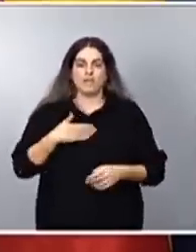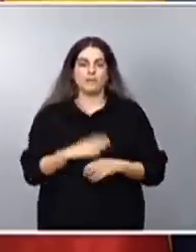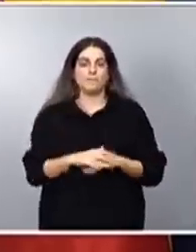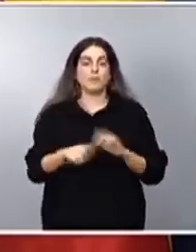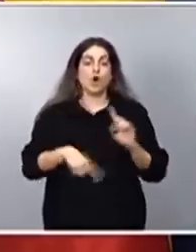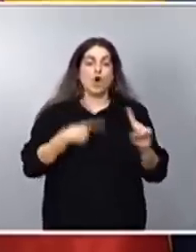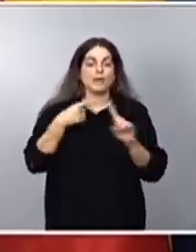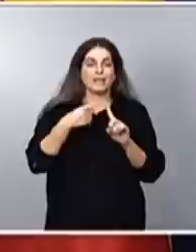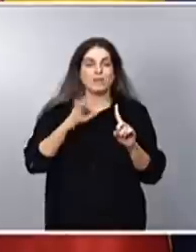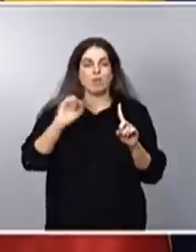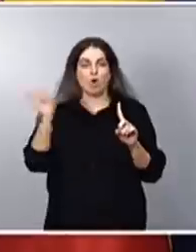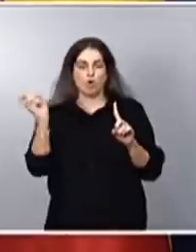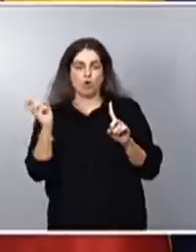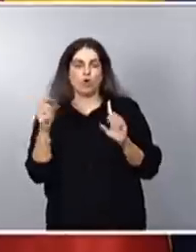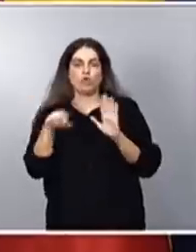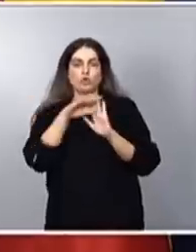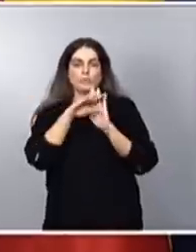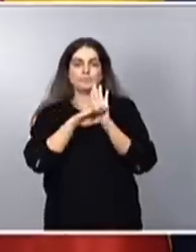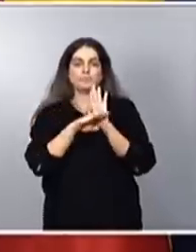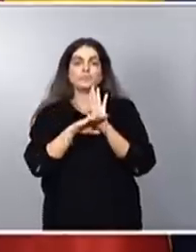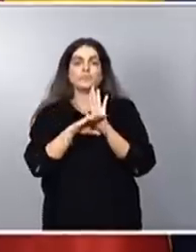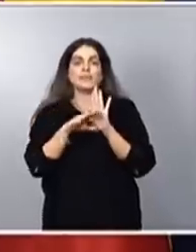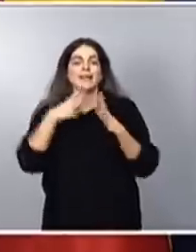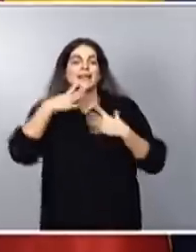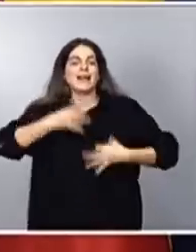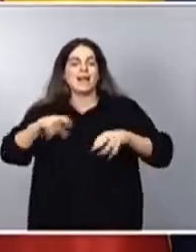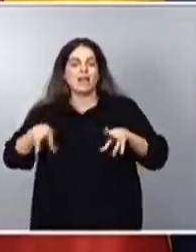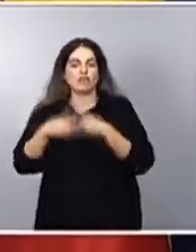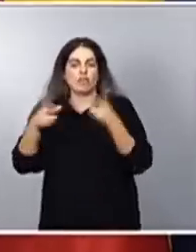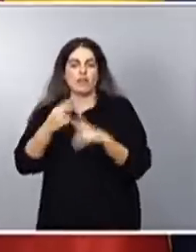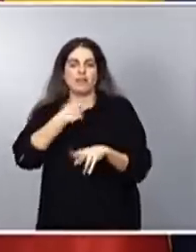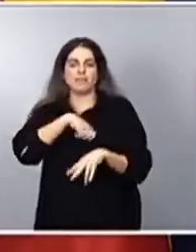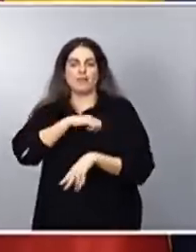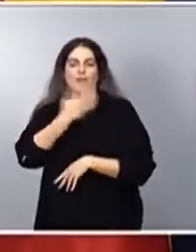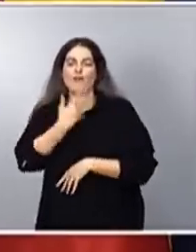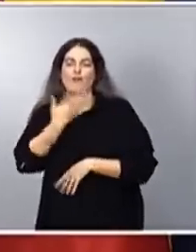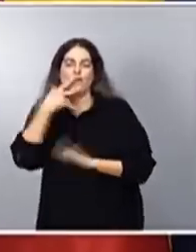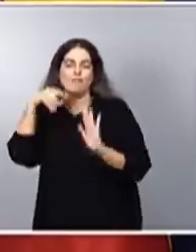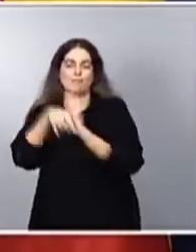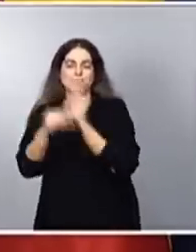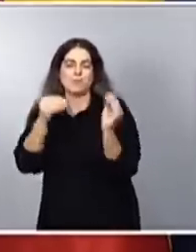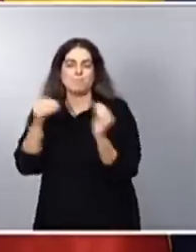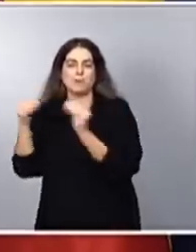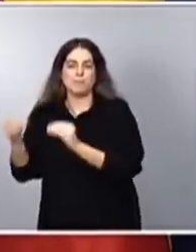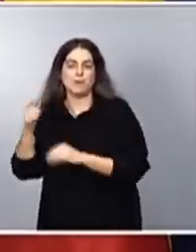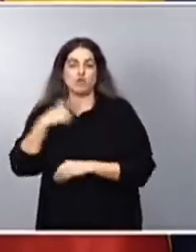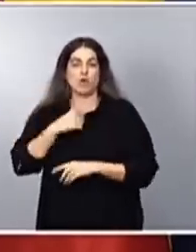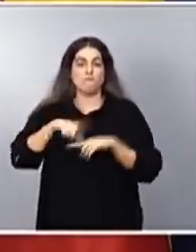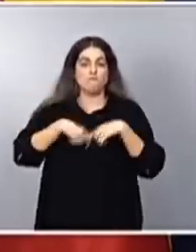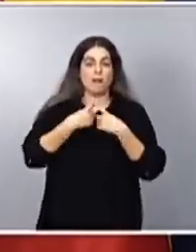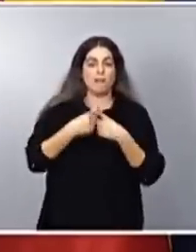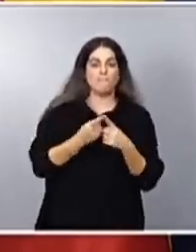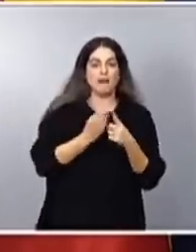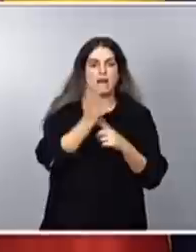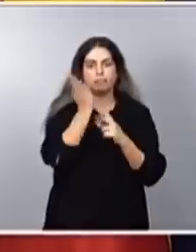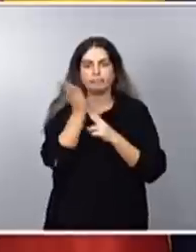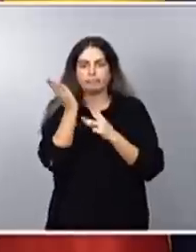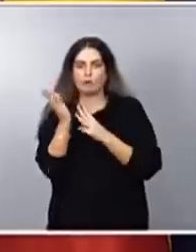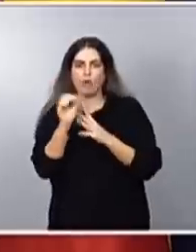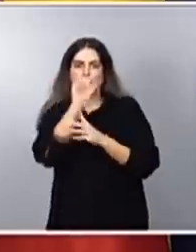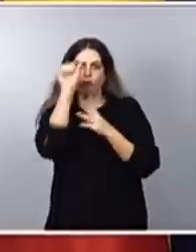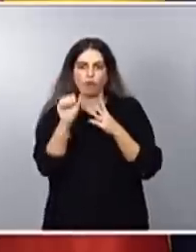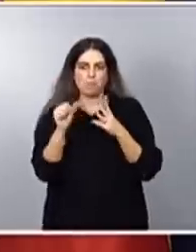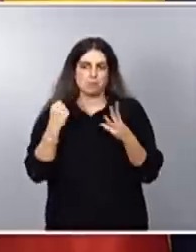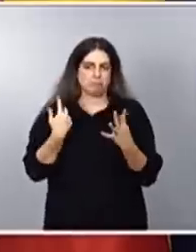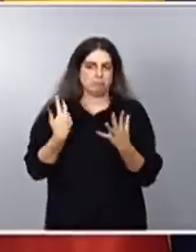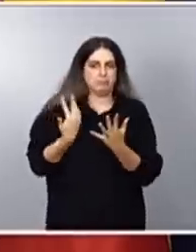una realidad social en España, que es que en España hay muchas formas de ser familia. Desde hace mucho tiempo, cada vez más, pero desde hace mucho